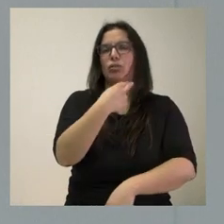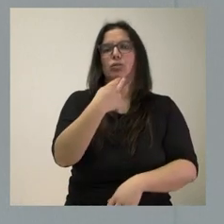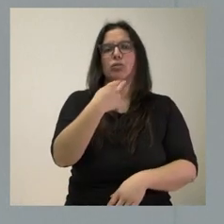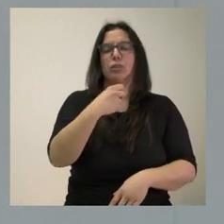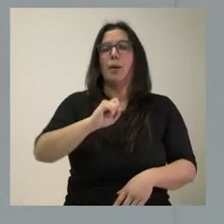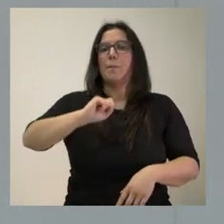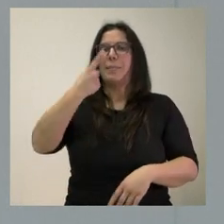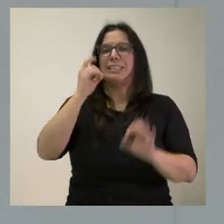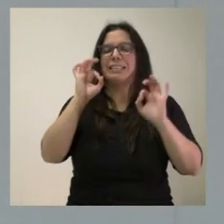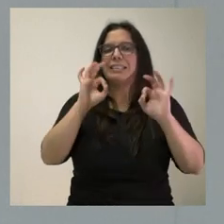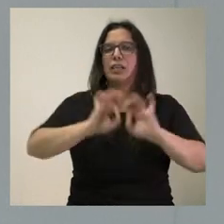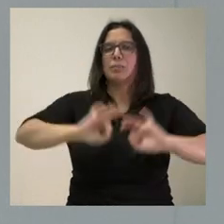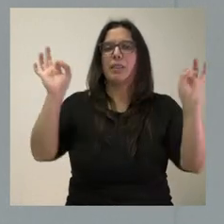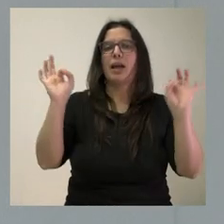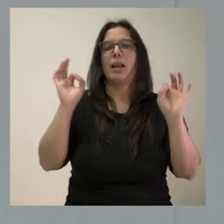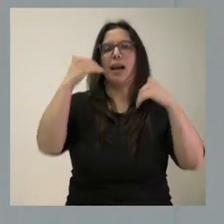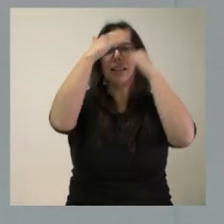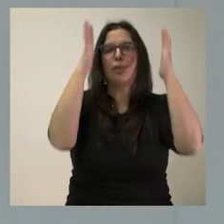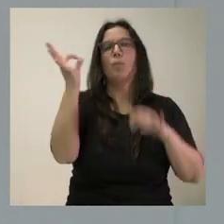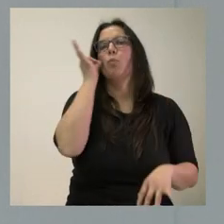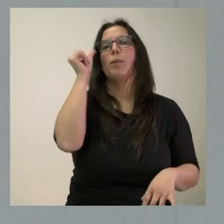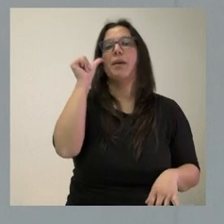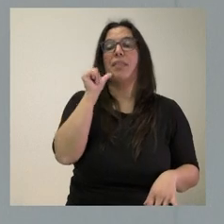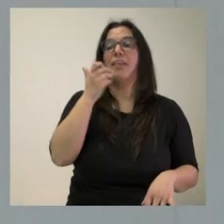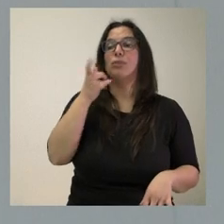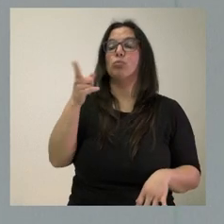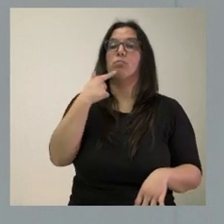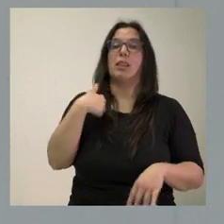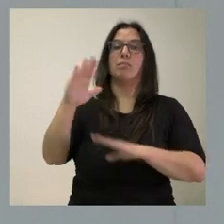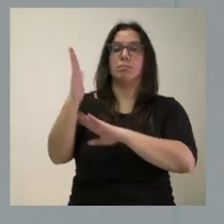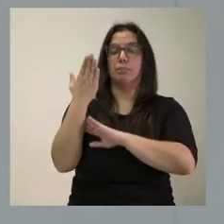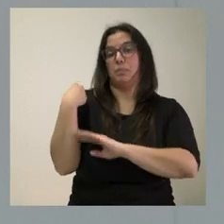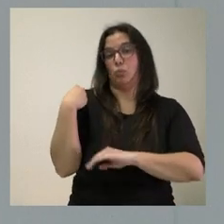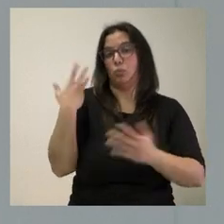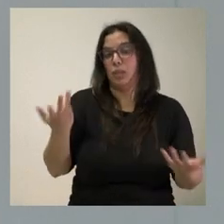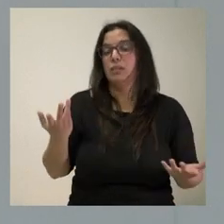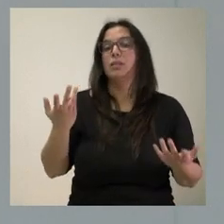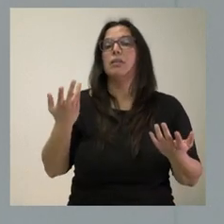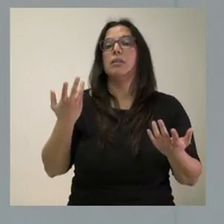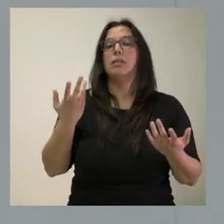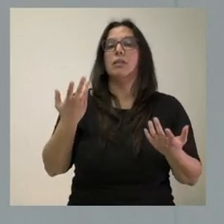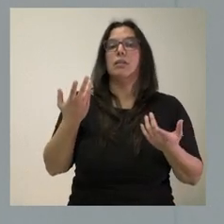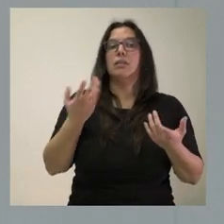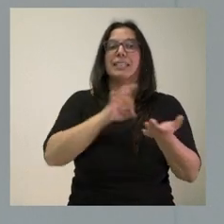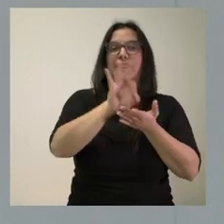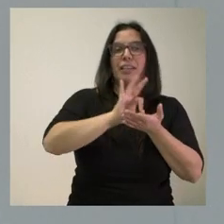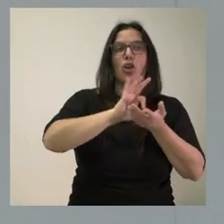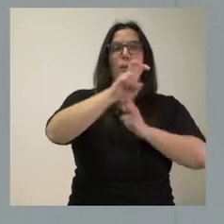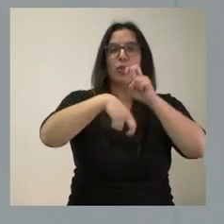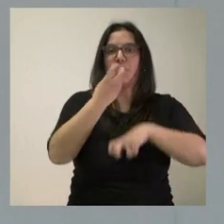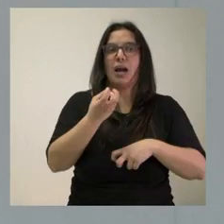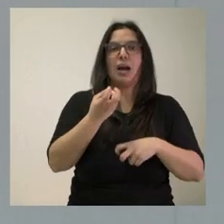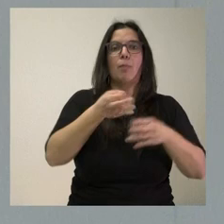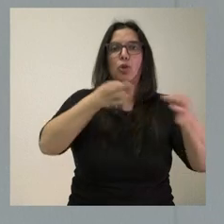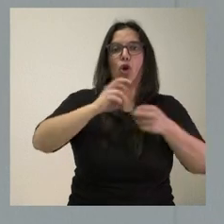prestaciones sanitarias de la mujer embarazada. Si usted me pregunta si vamos a modificar cartera de servicio, si vamos a modificar